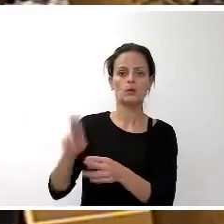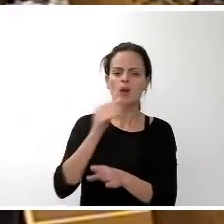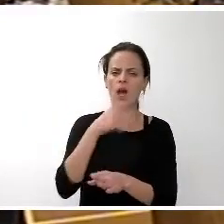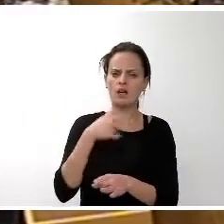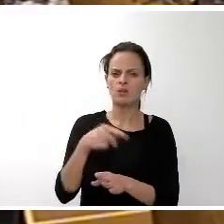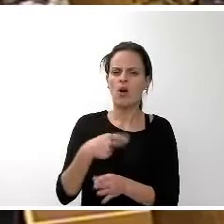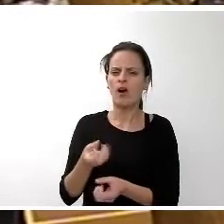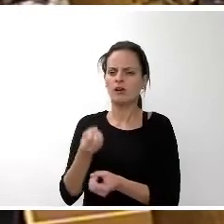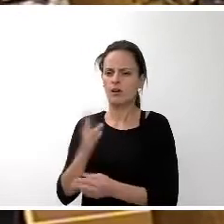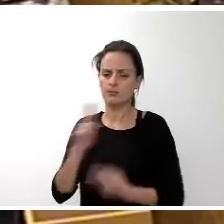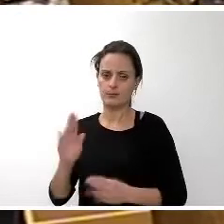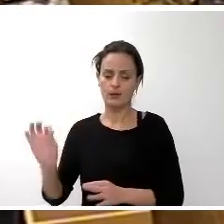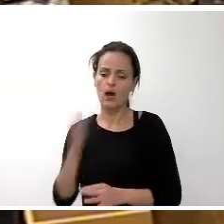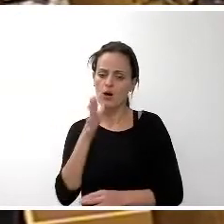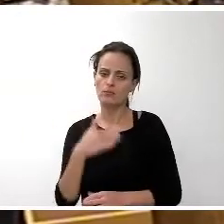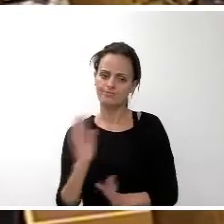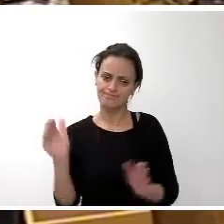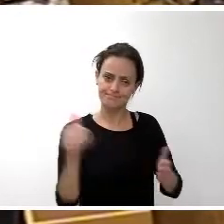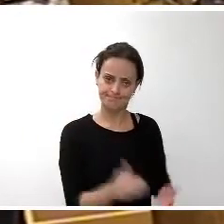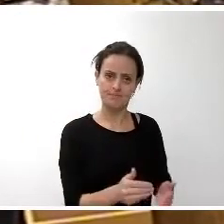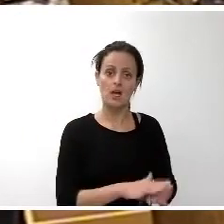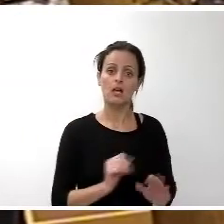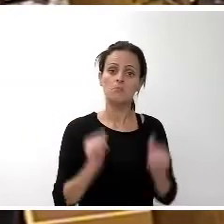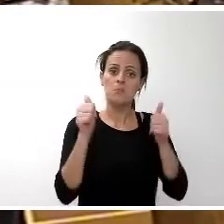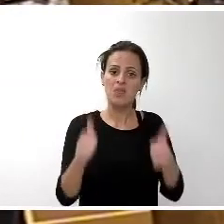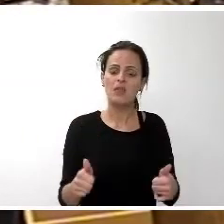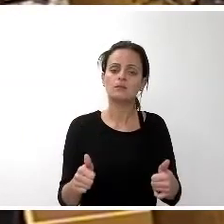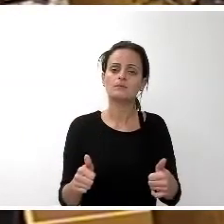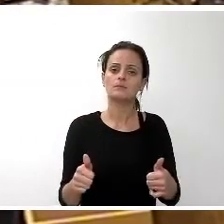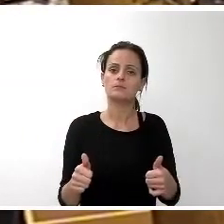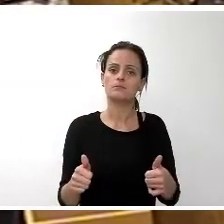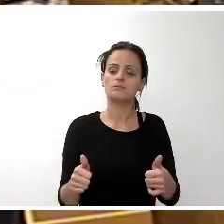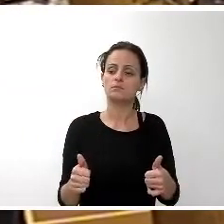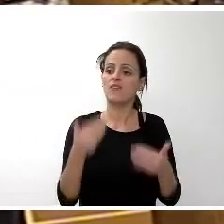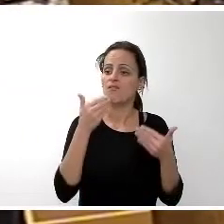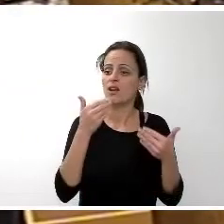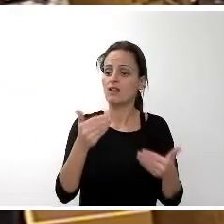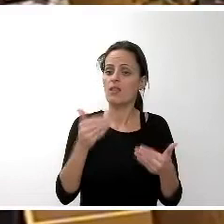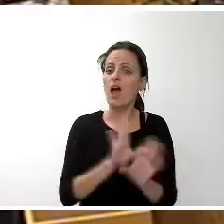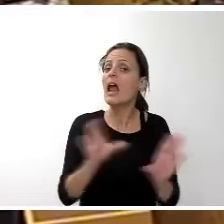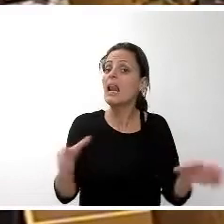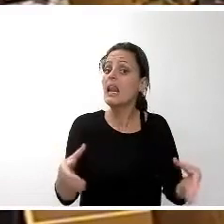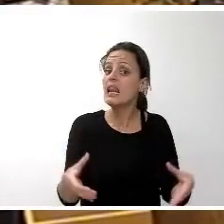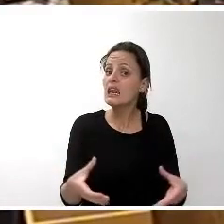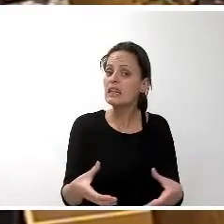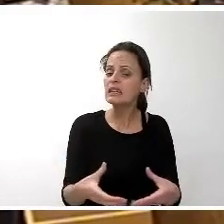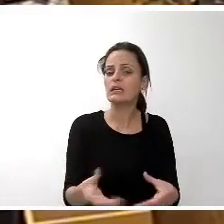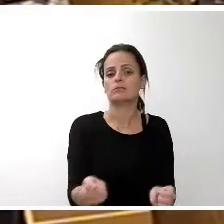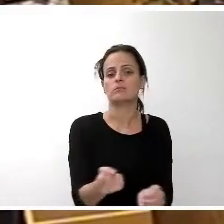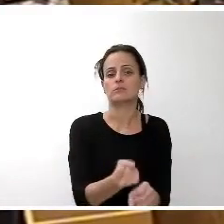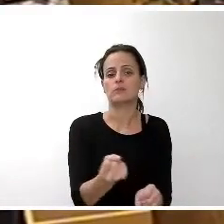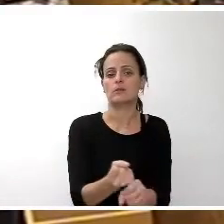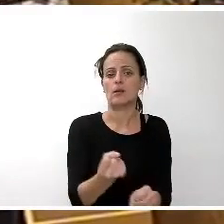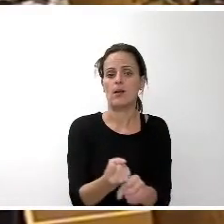intervención hay que empezar como como ya se ha dicho pues evidentemente felicitando al equipo humano con su director